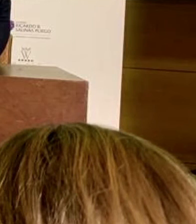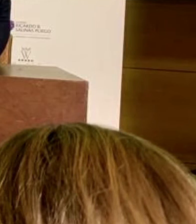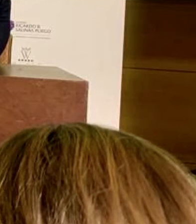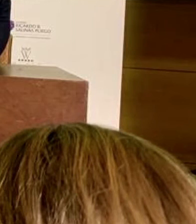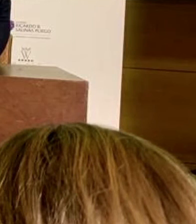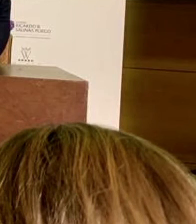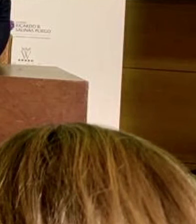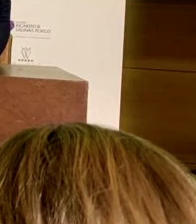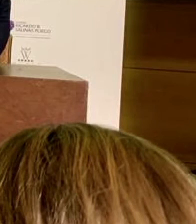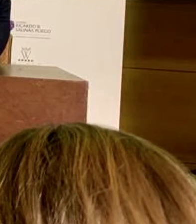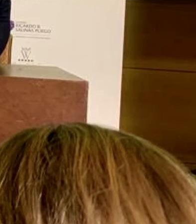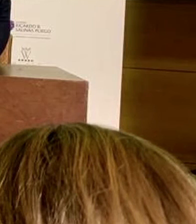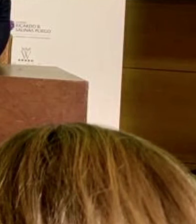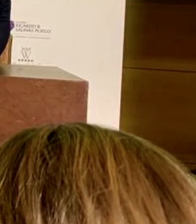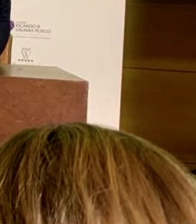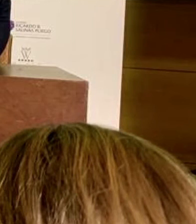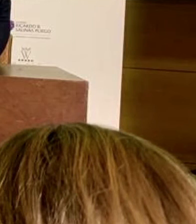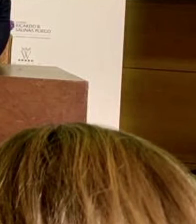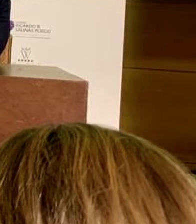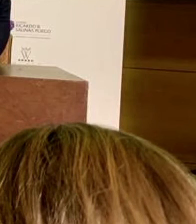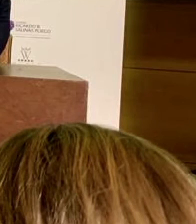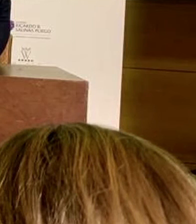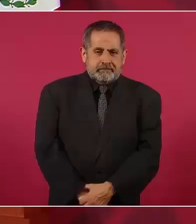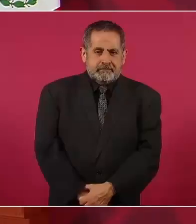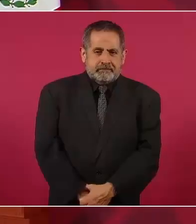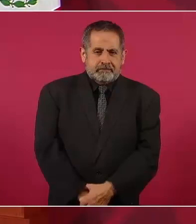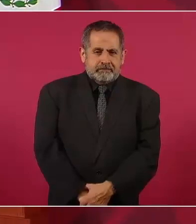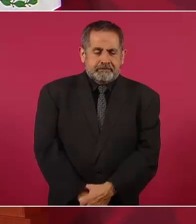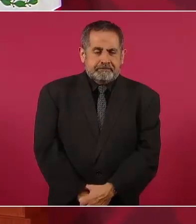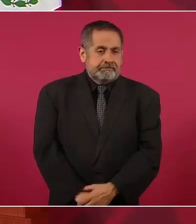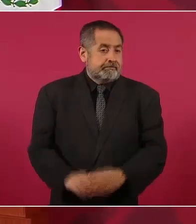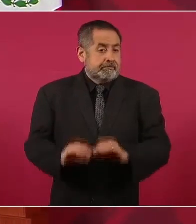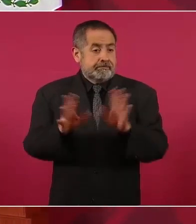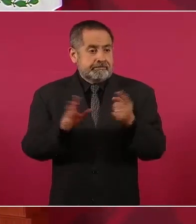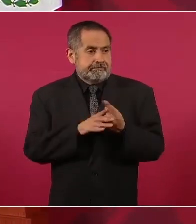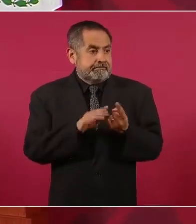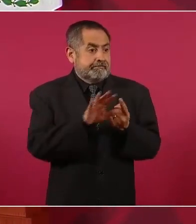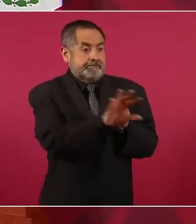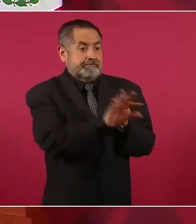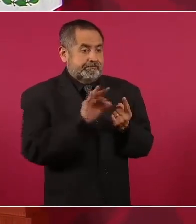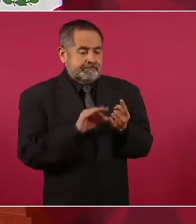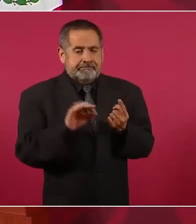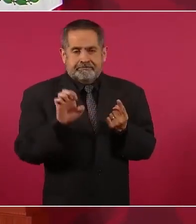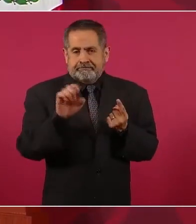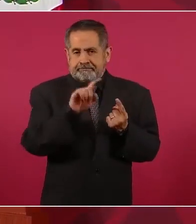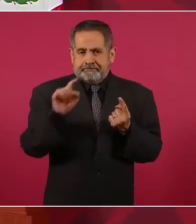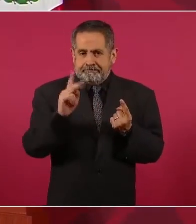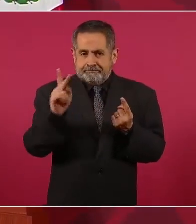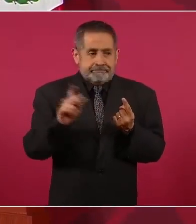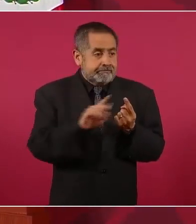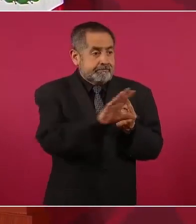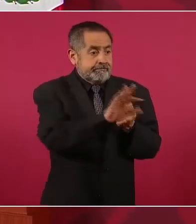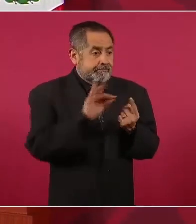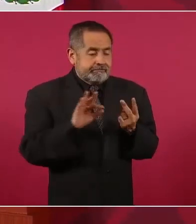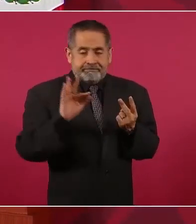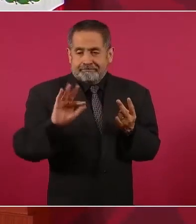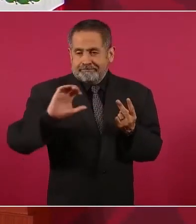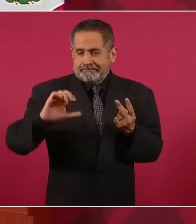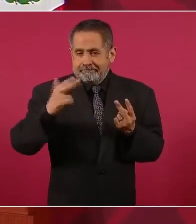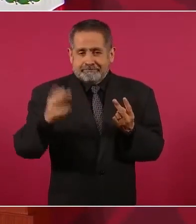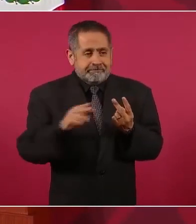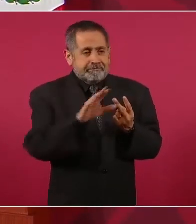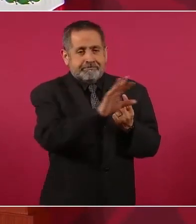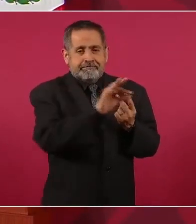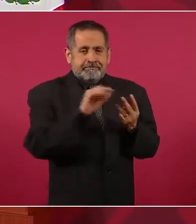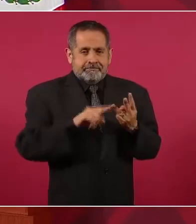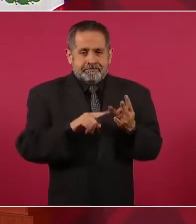Claro, llevan a Cedillo, llevan a Calderón y